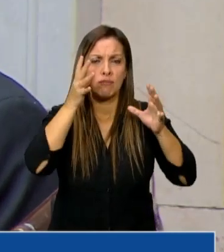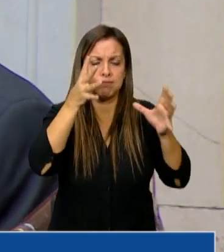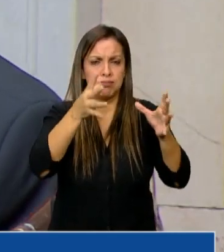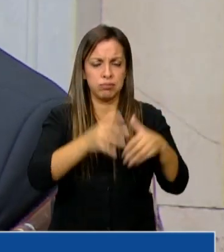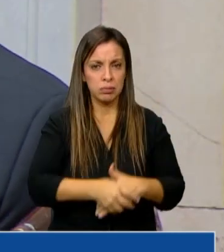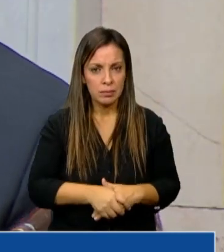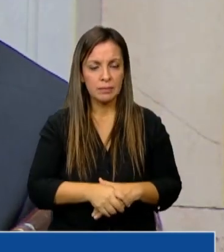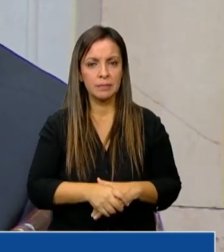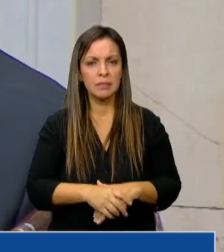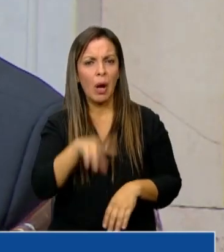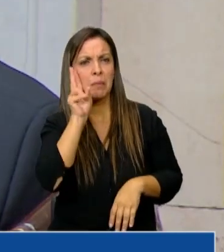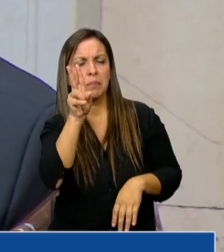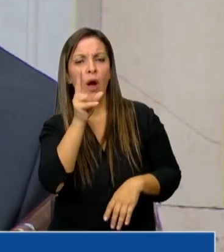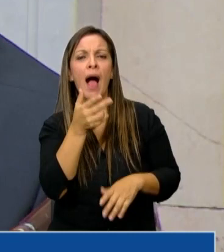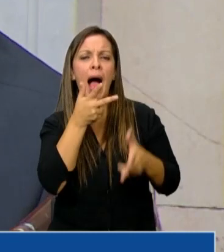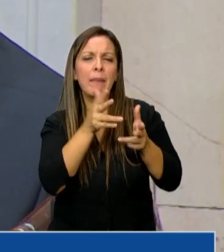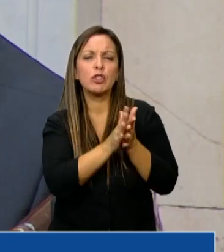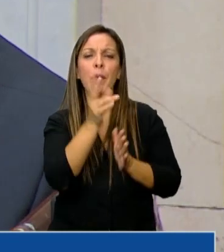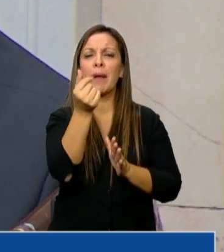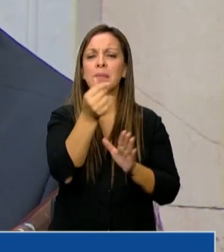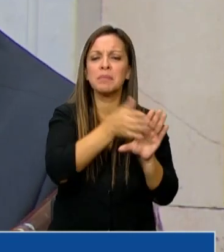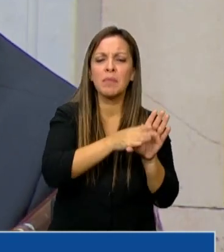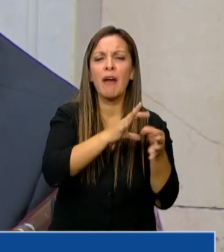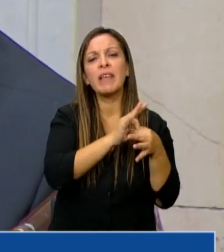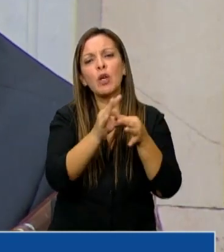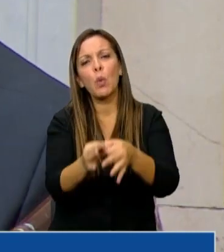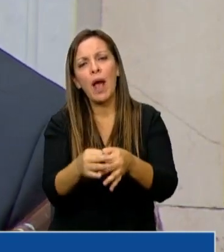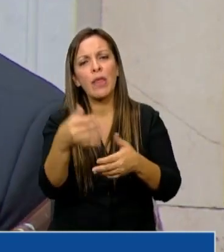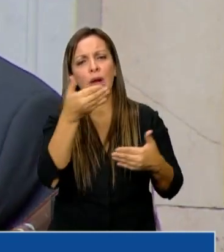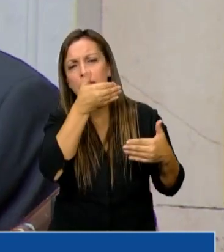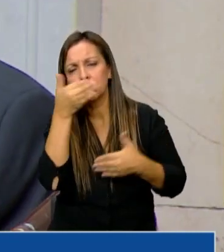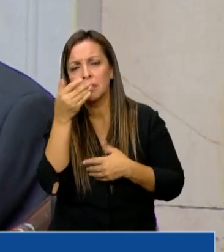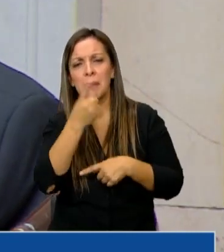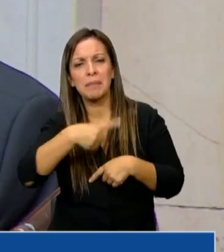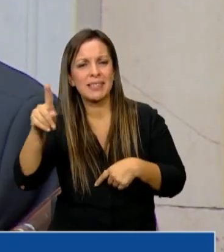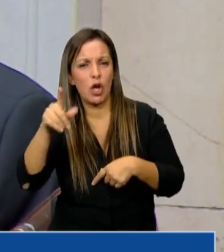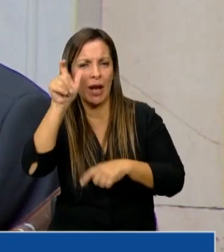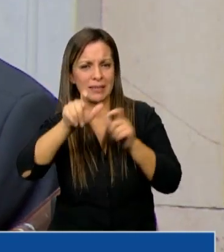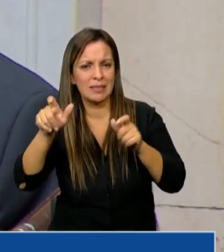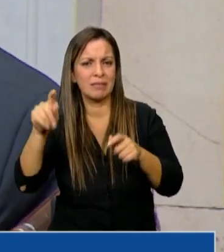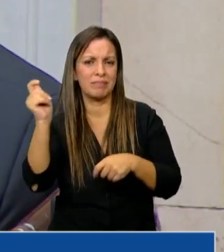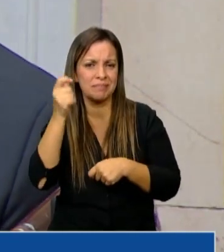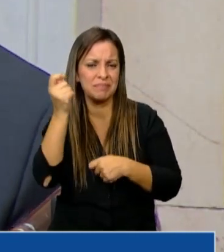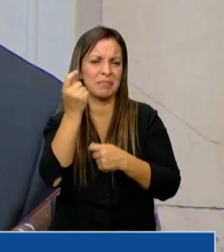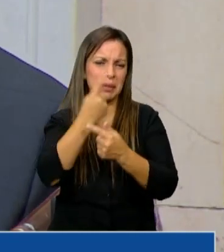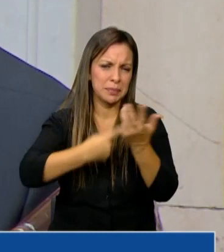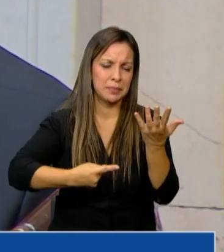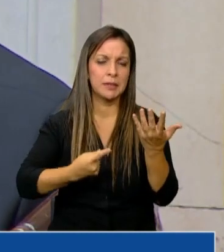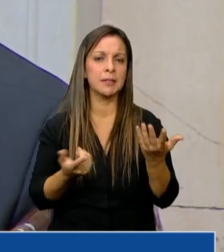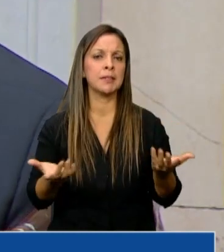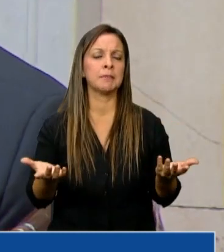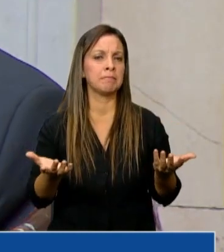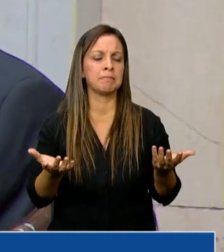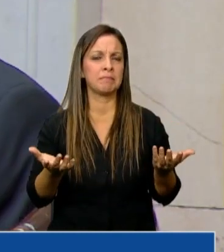Vemos que se habla del lavado de activos con la trata de personas, con la trata o con la prostitución.